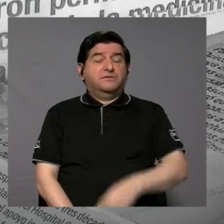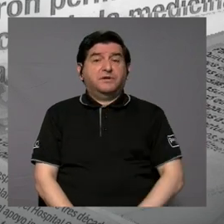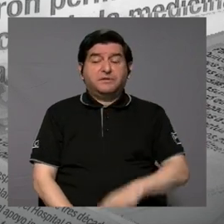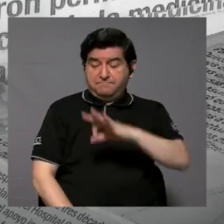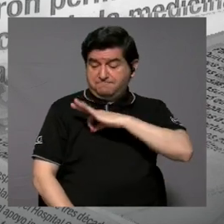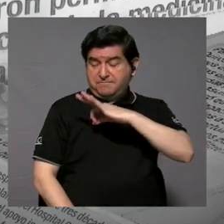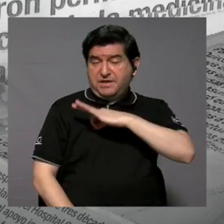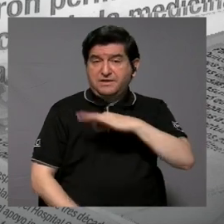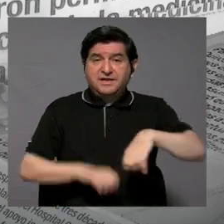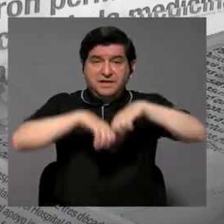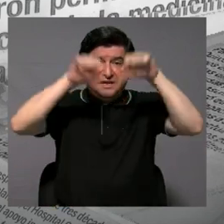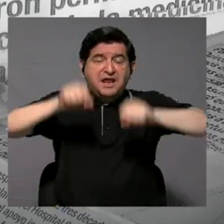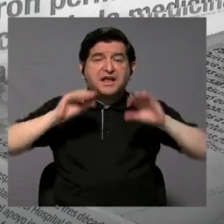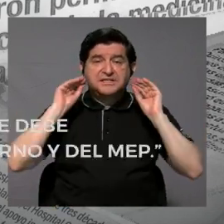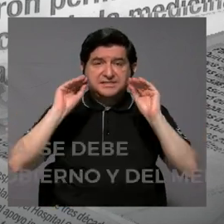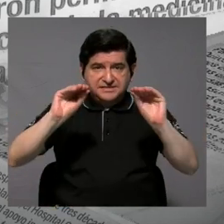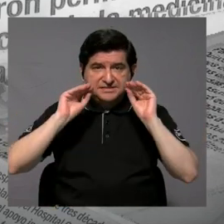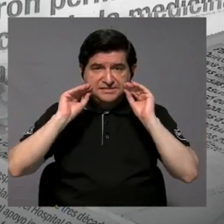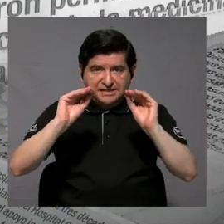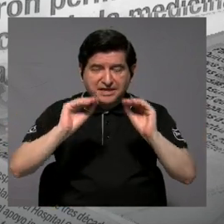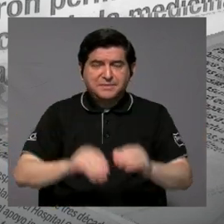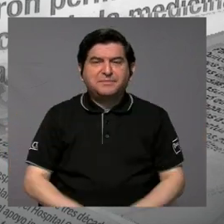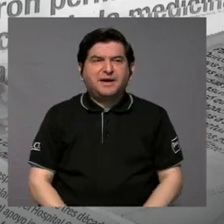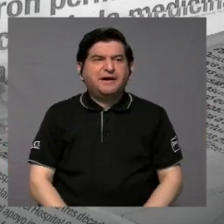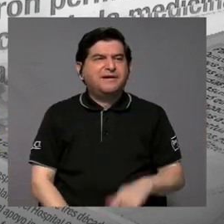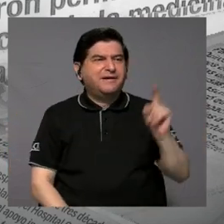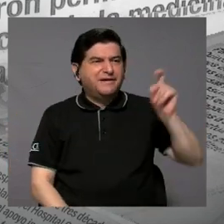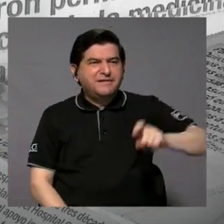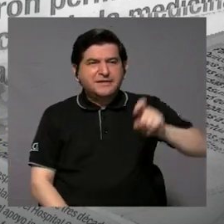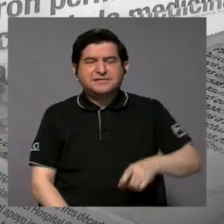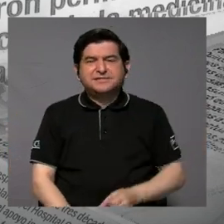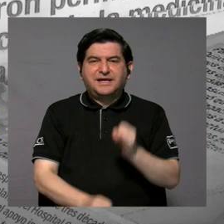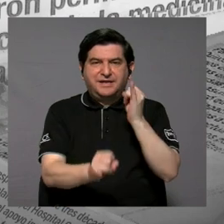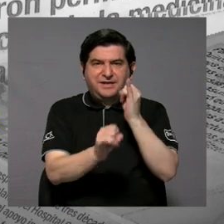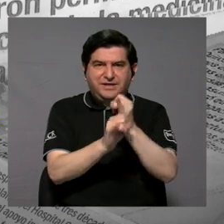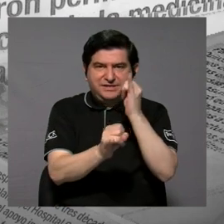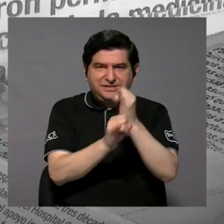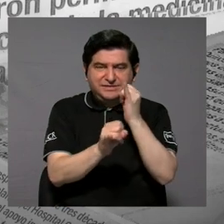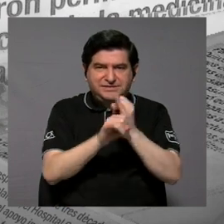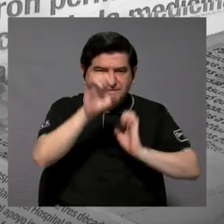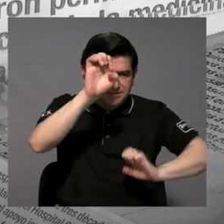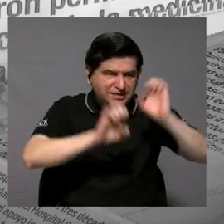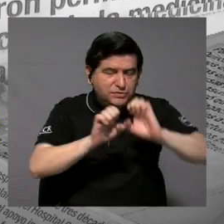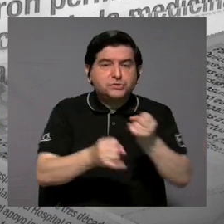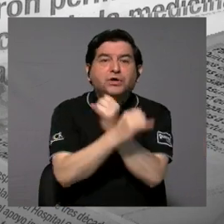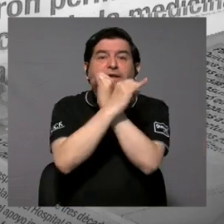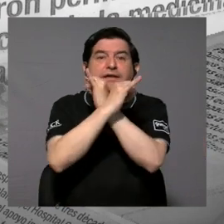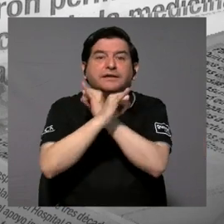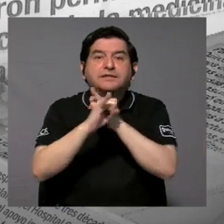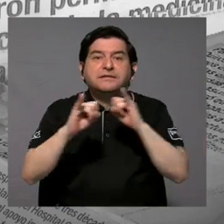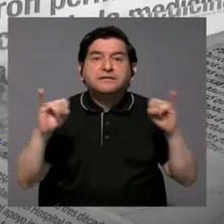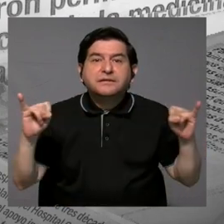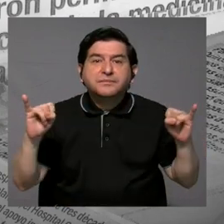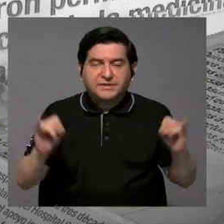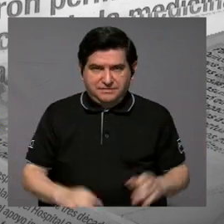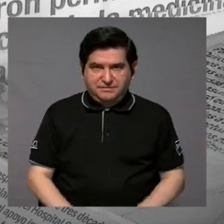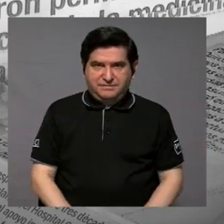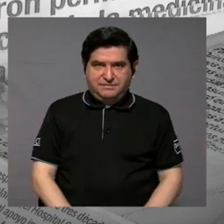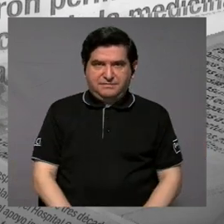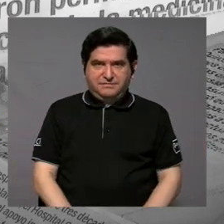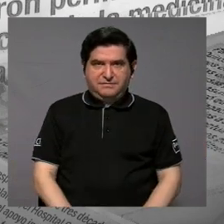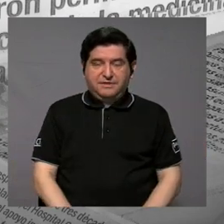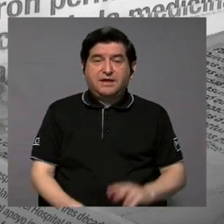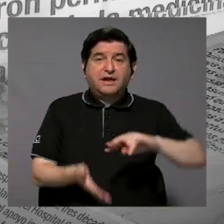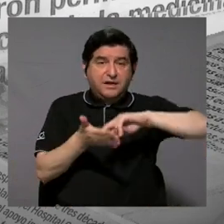beneficien el sistema educativo, se debe contar con un ente evaluador que sea independiente del